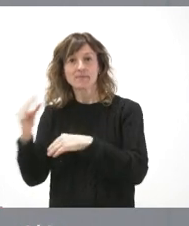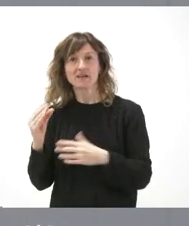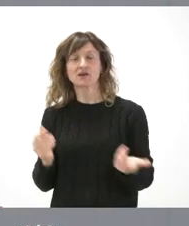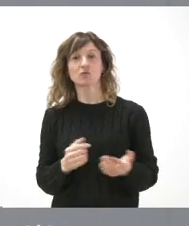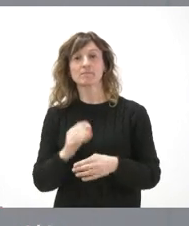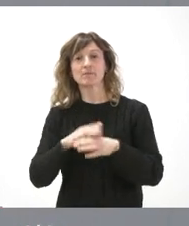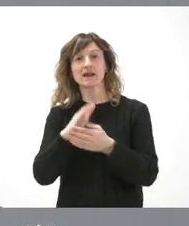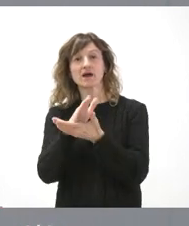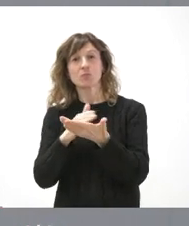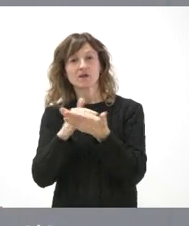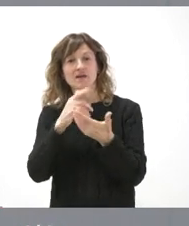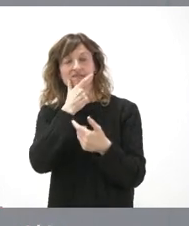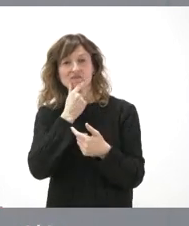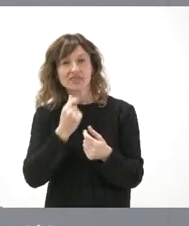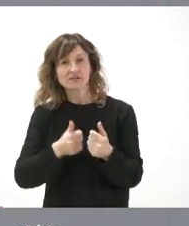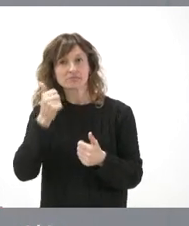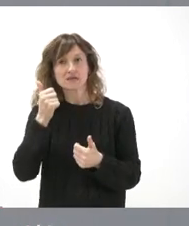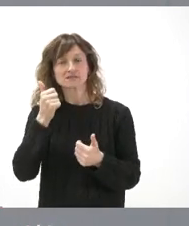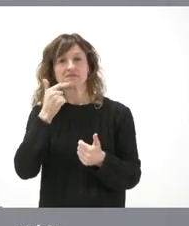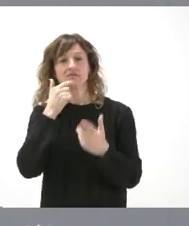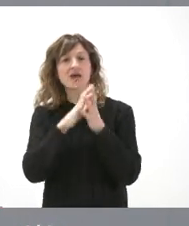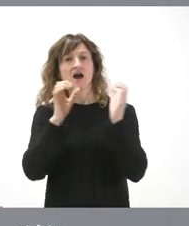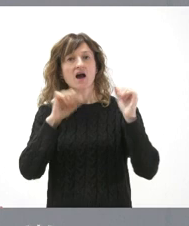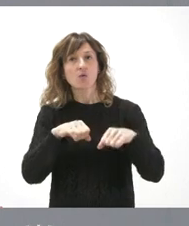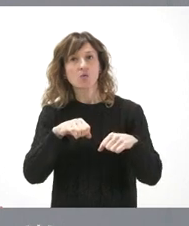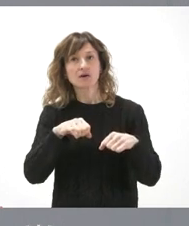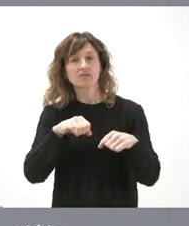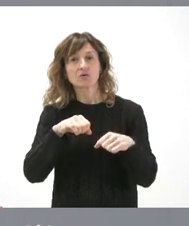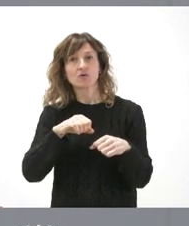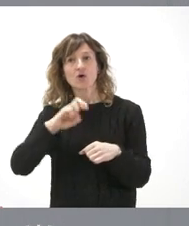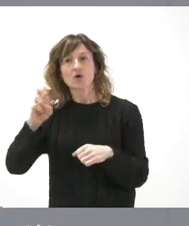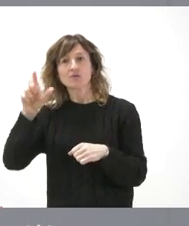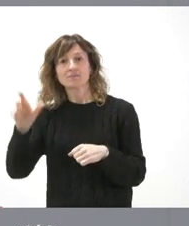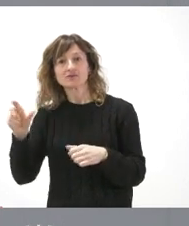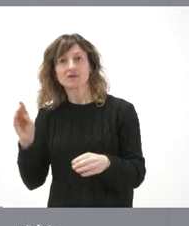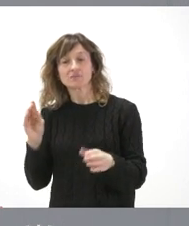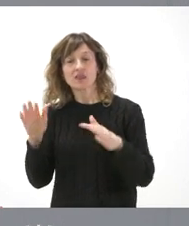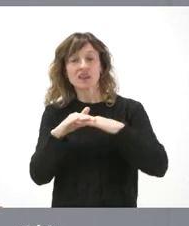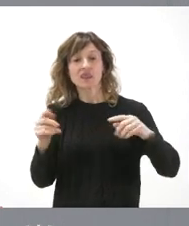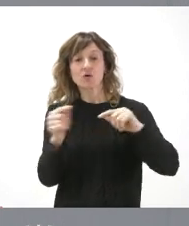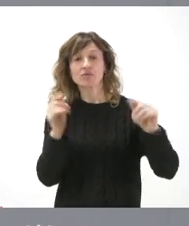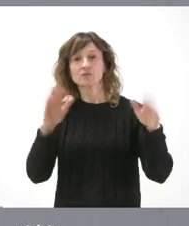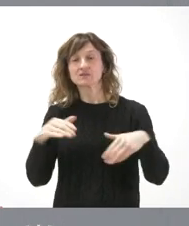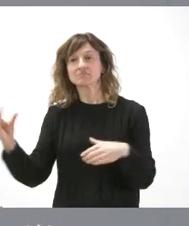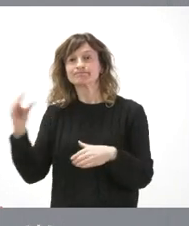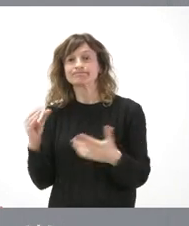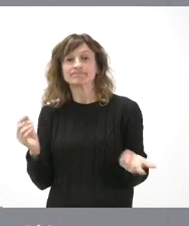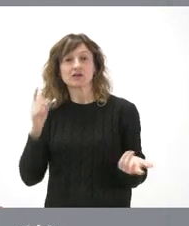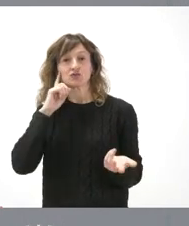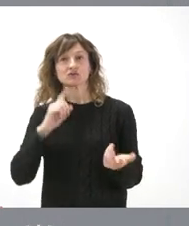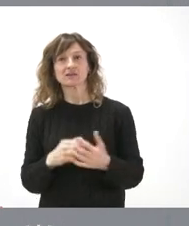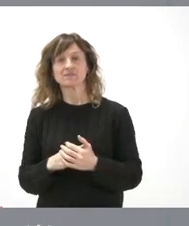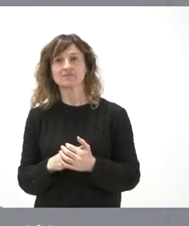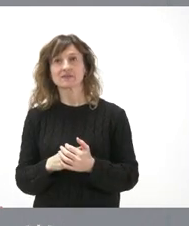para las comunidades autónomas sería muy fácil ponernos de acuerdo en qué tiene que aportar un tercero si no está en la mesa de negociación, pero de poco vale que se